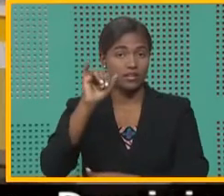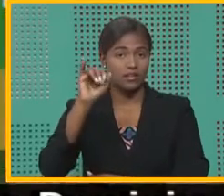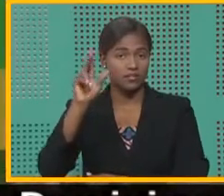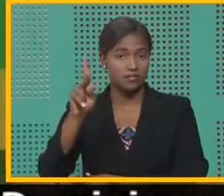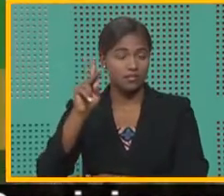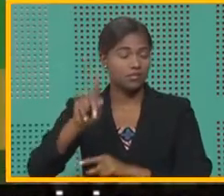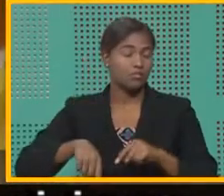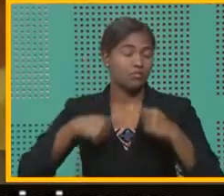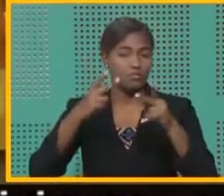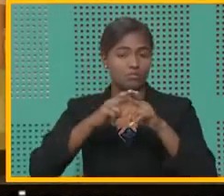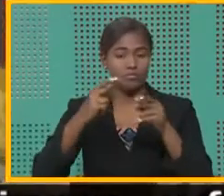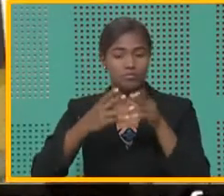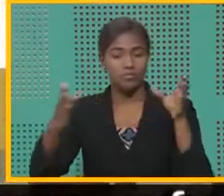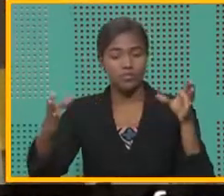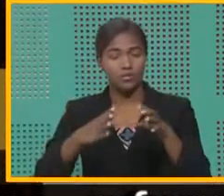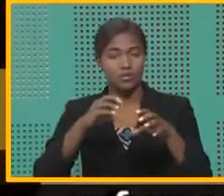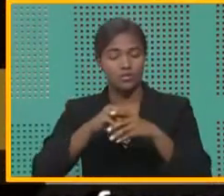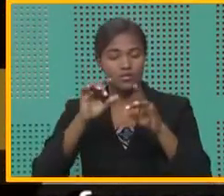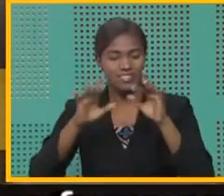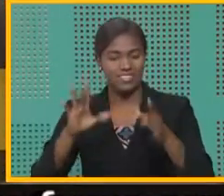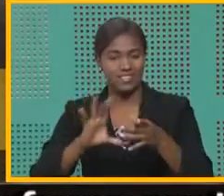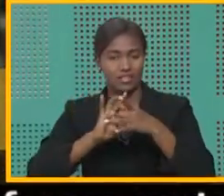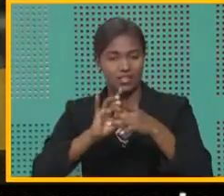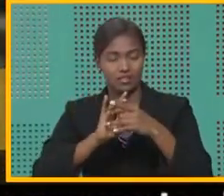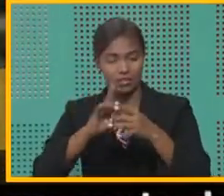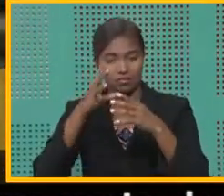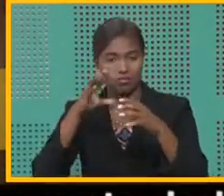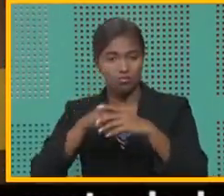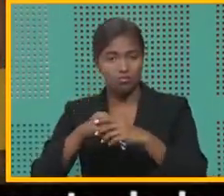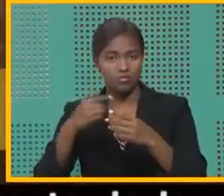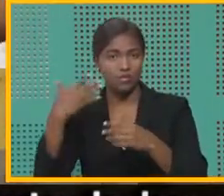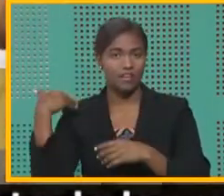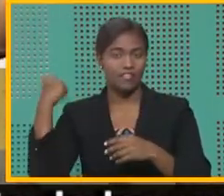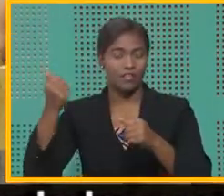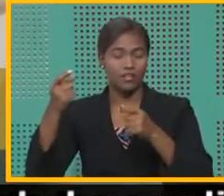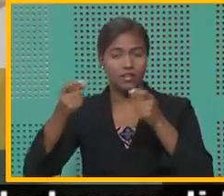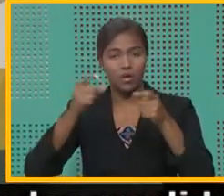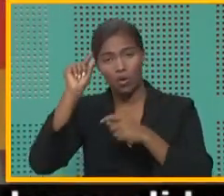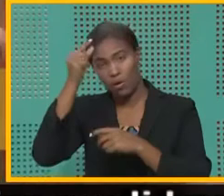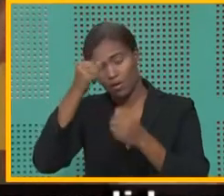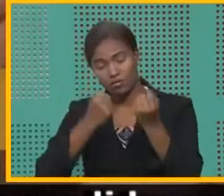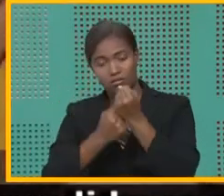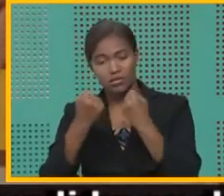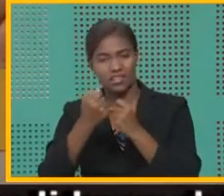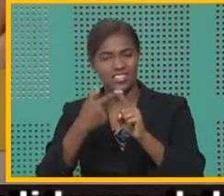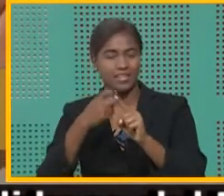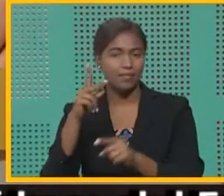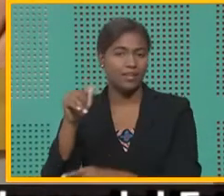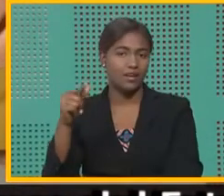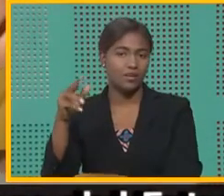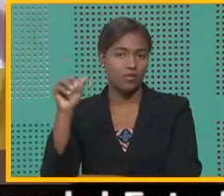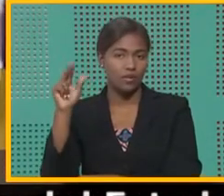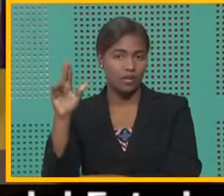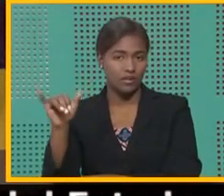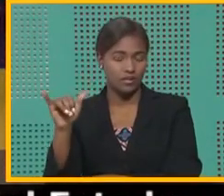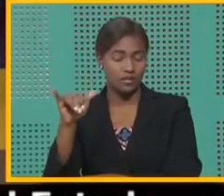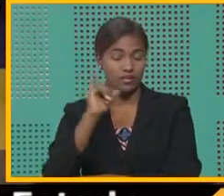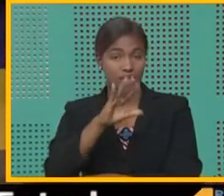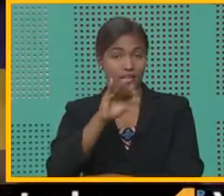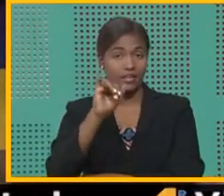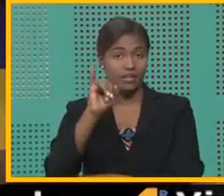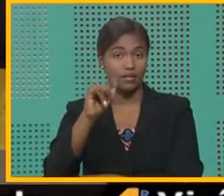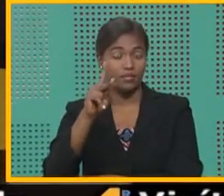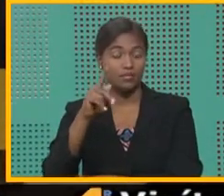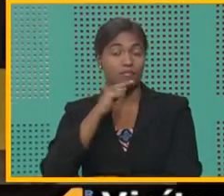Durante la reunión virtual de la Alianza de Conyuges de Jefes de Estado Coordinadas en Paraguay, el CAIT ha tenido un gran